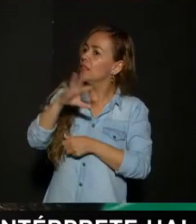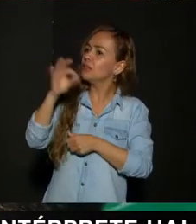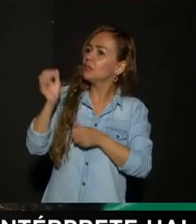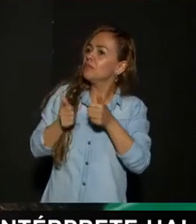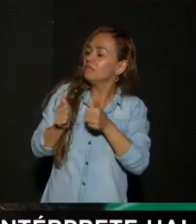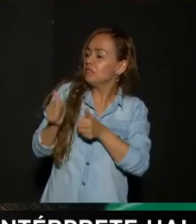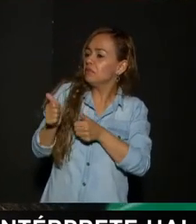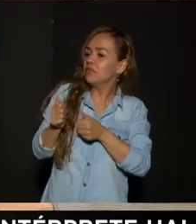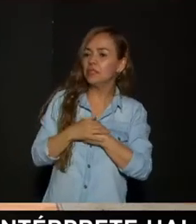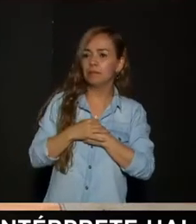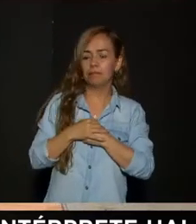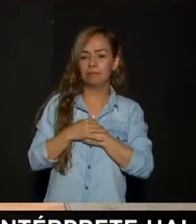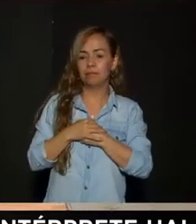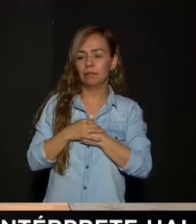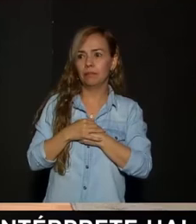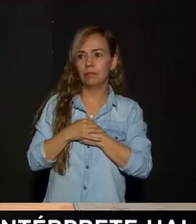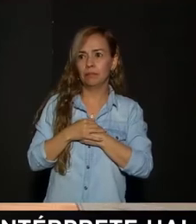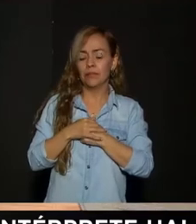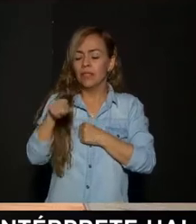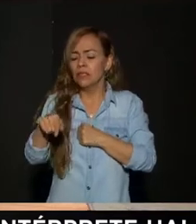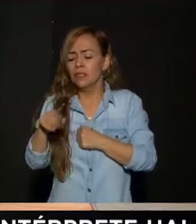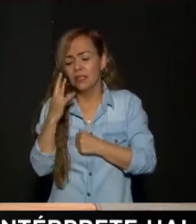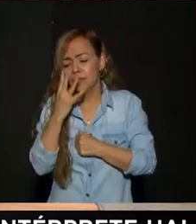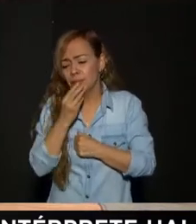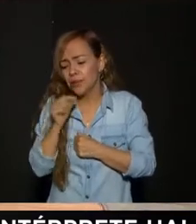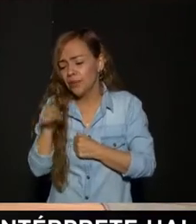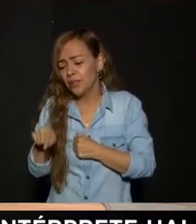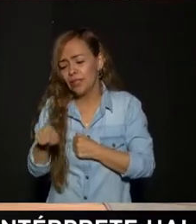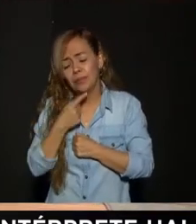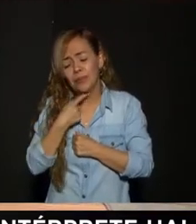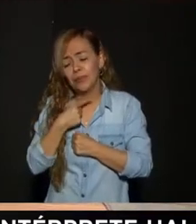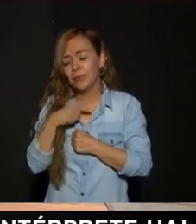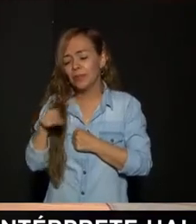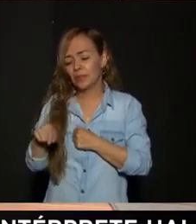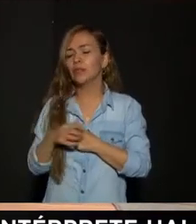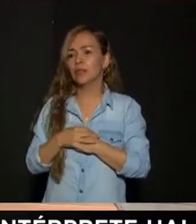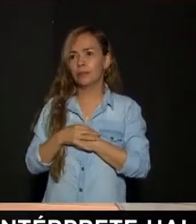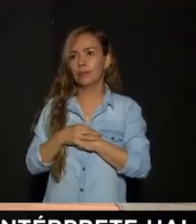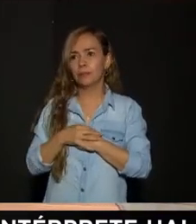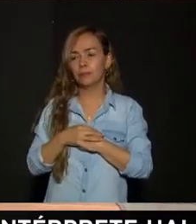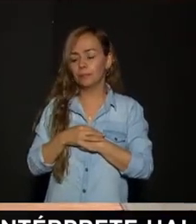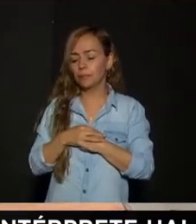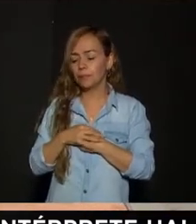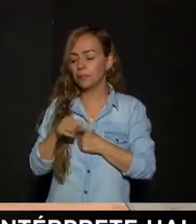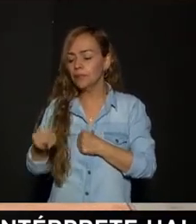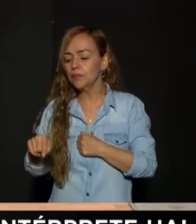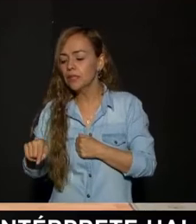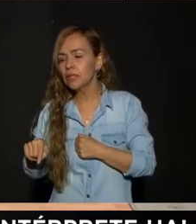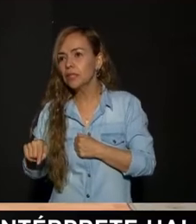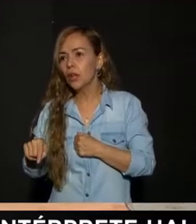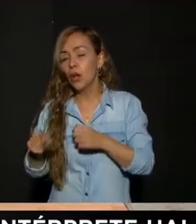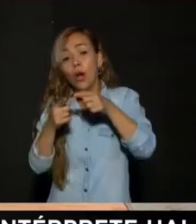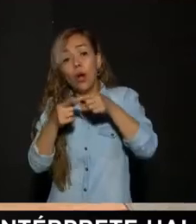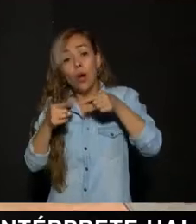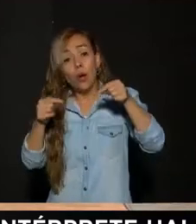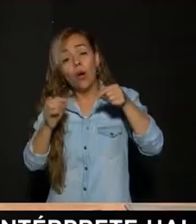Que propaguemos Cualquiera Y estas me parecen Divinas Exacto Entonces bueno Lo que les decía Podría ser por